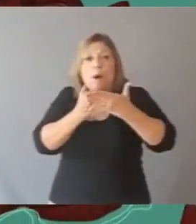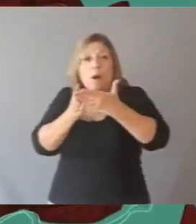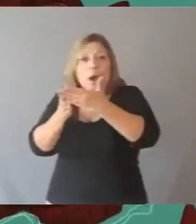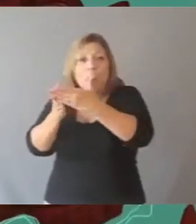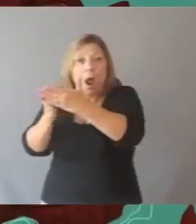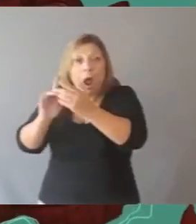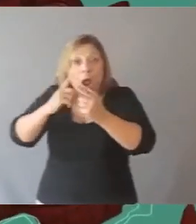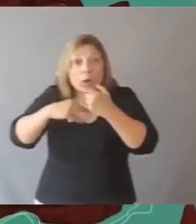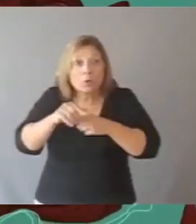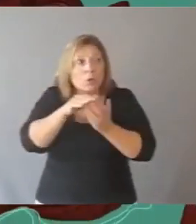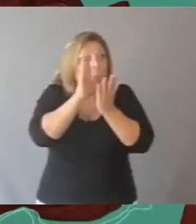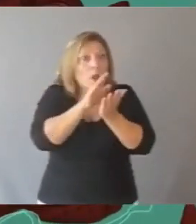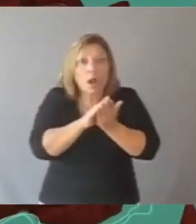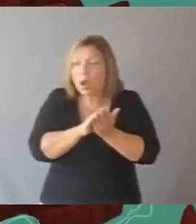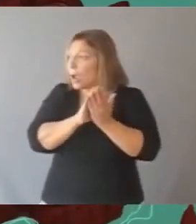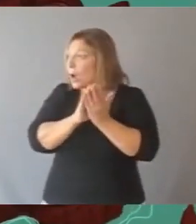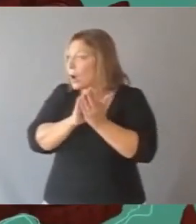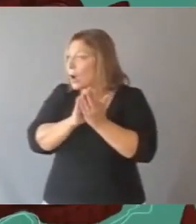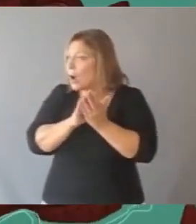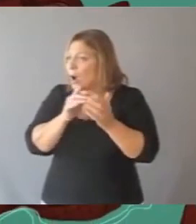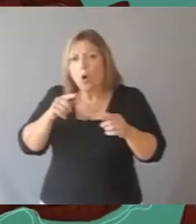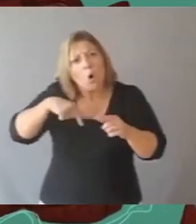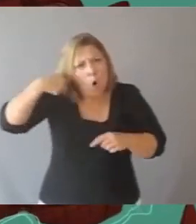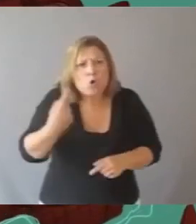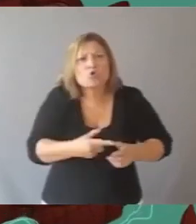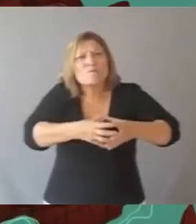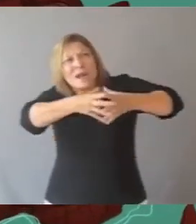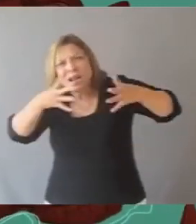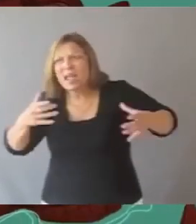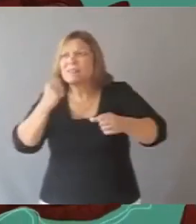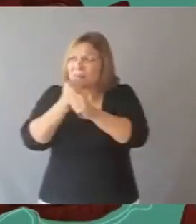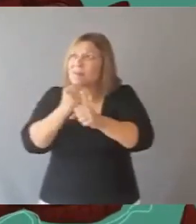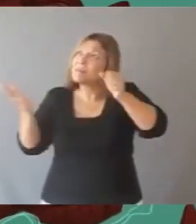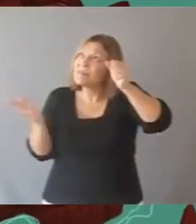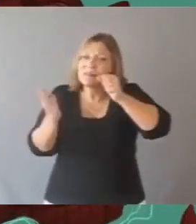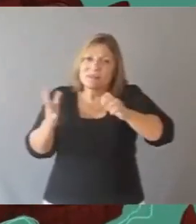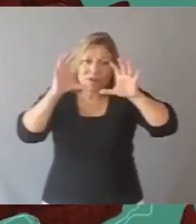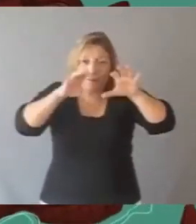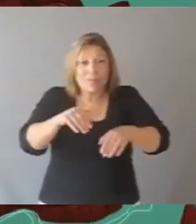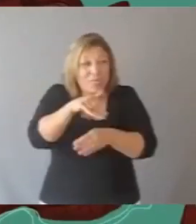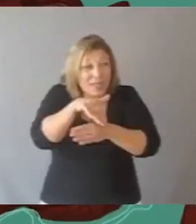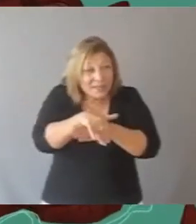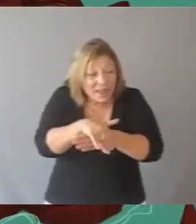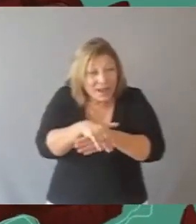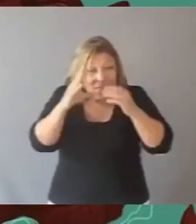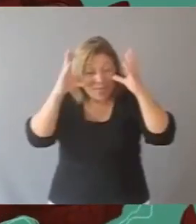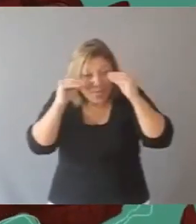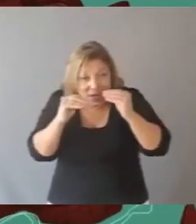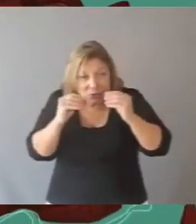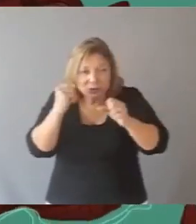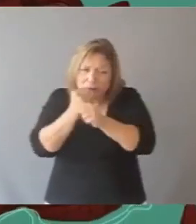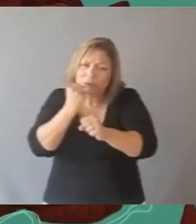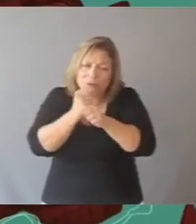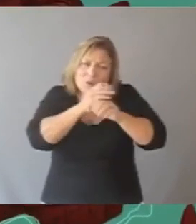Entonces los yacarés salieron del agua y dijeron, ¡Hagamos otro dique mucho más grande que el otro! Y en esa misma tarde y esa